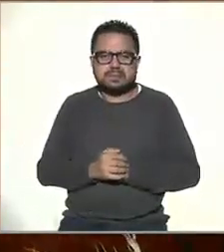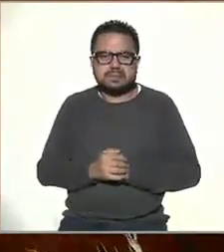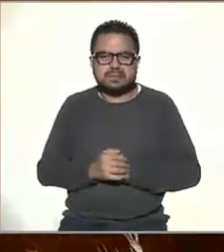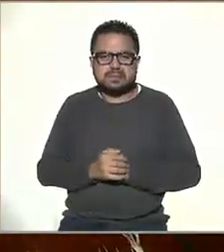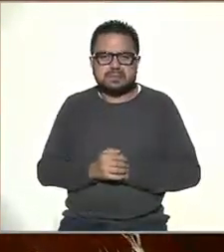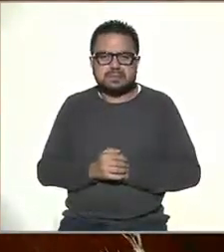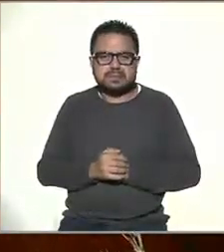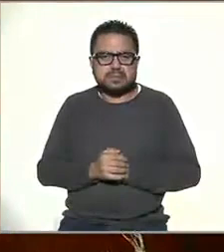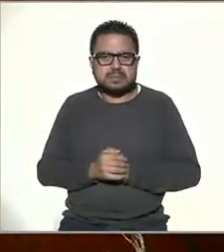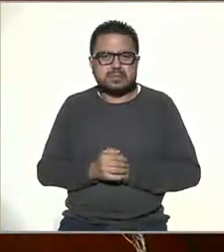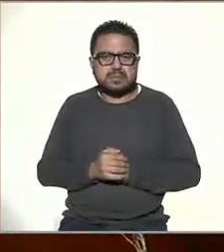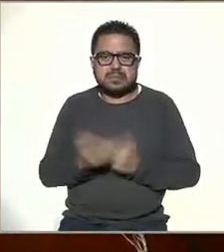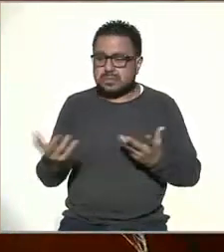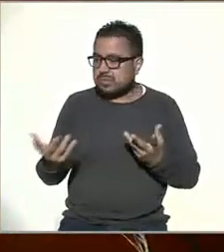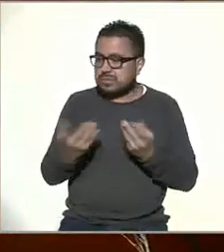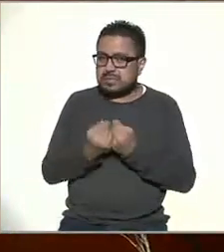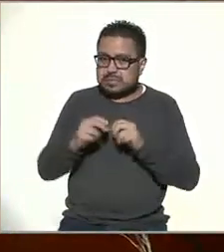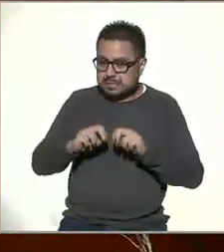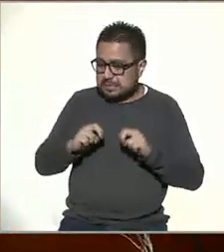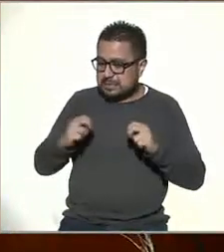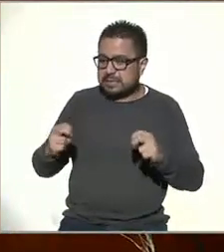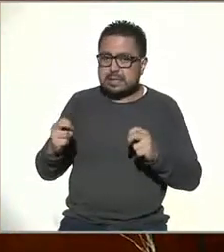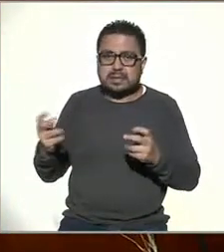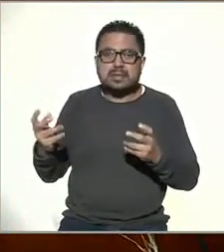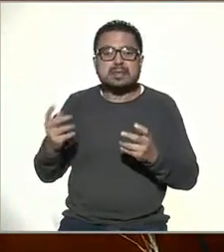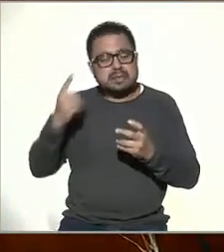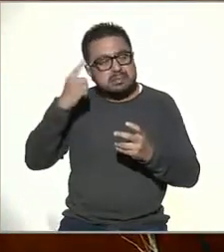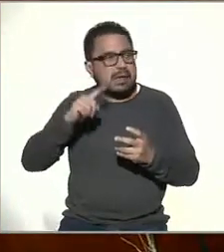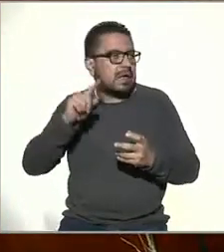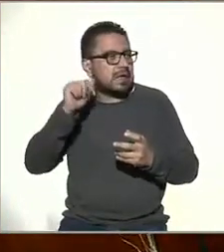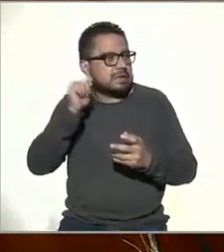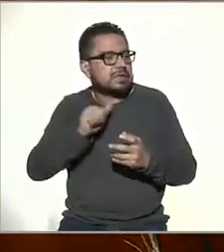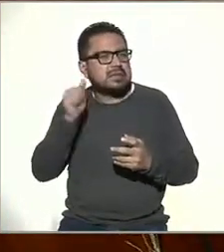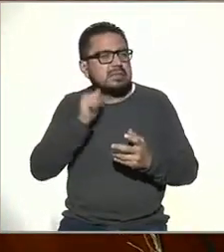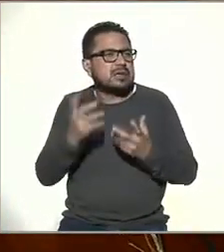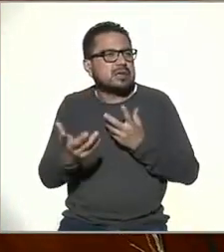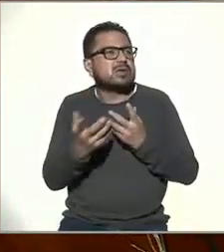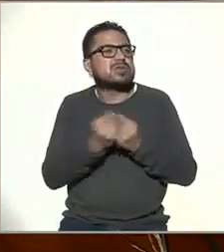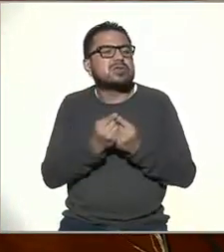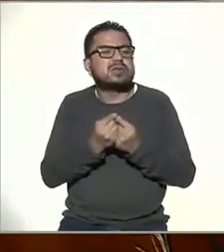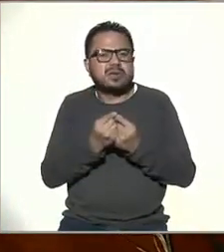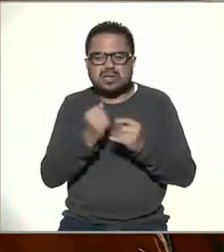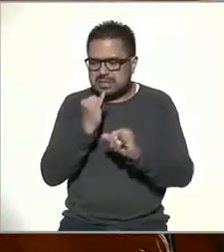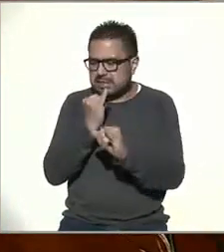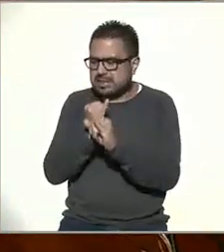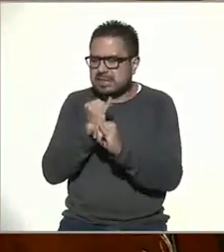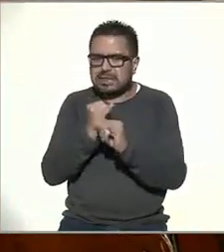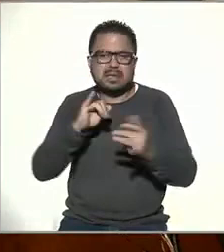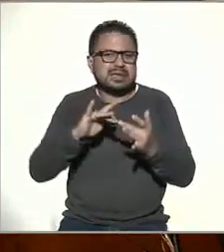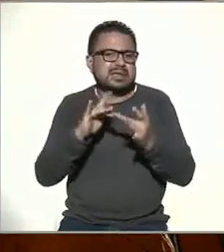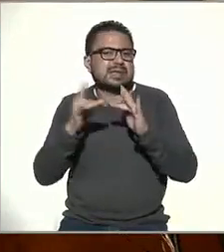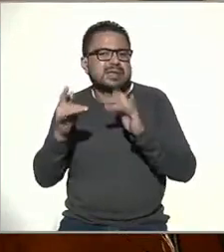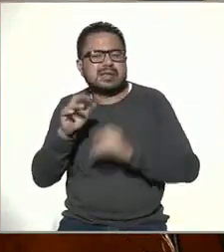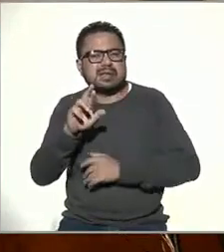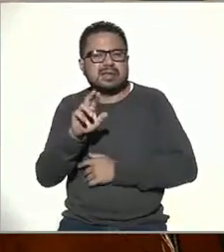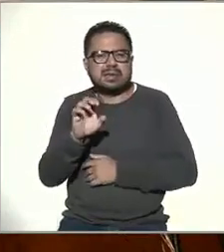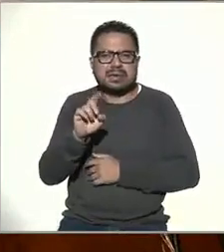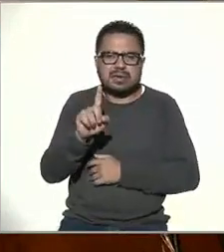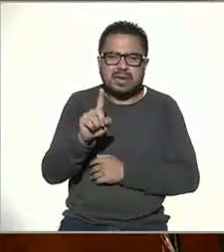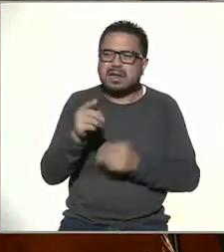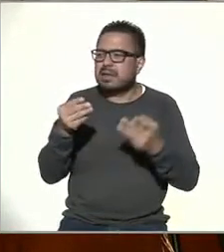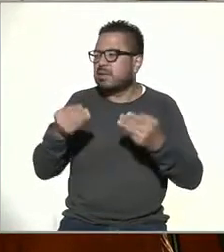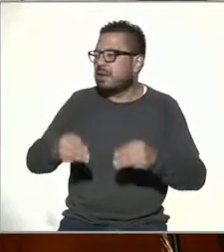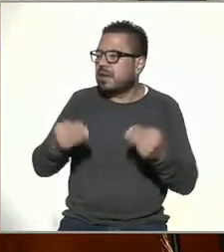Pues sí, ya está con nosotros y creo que llegó para quedarse el Internet, una red, una plataforma, un mercado, una